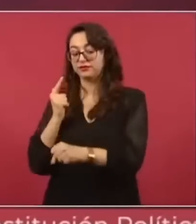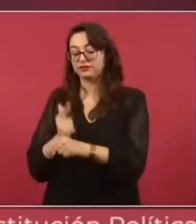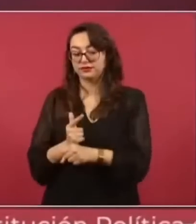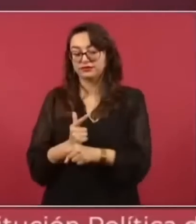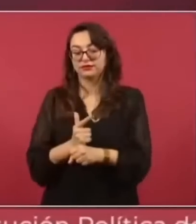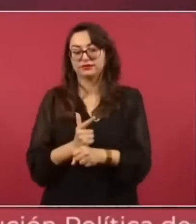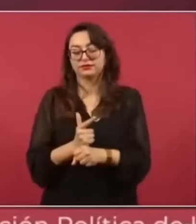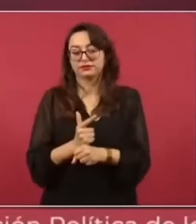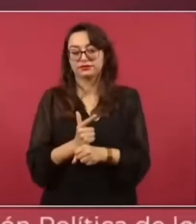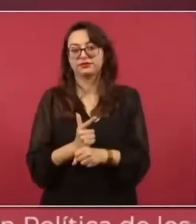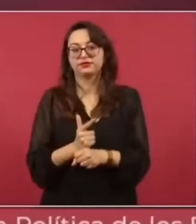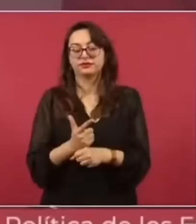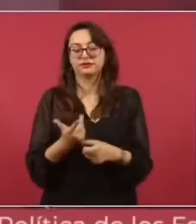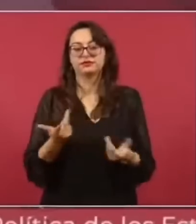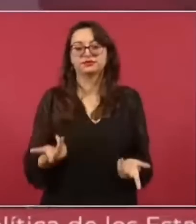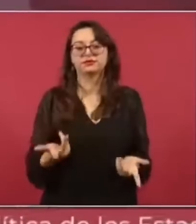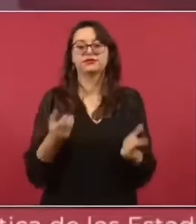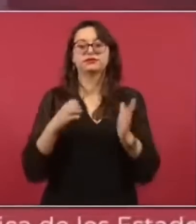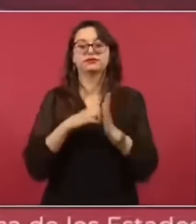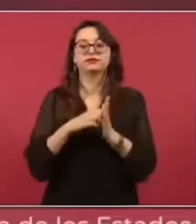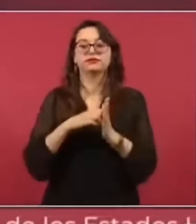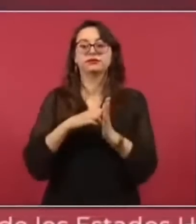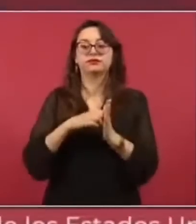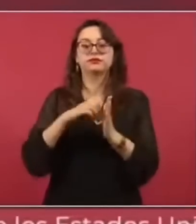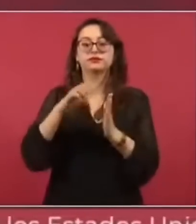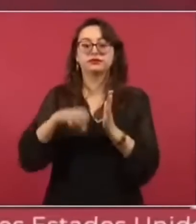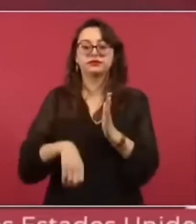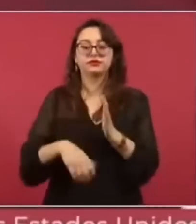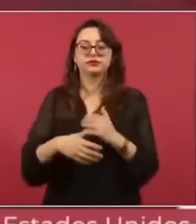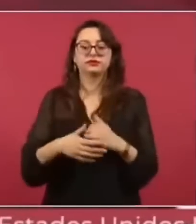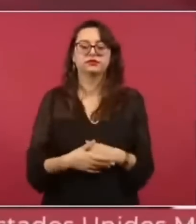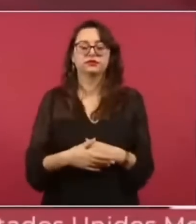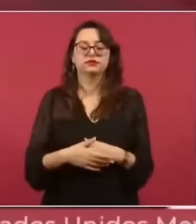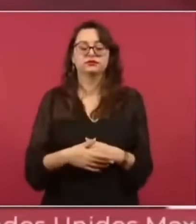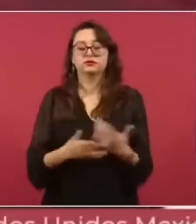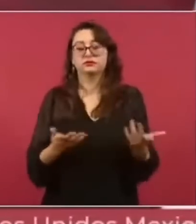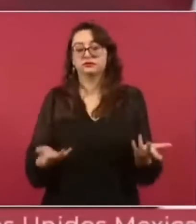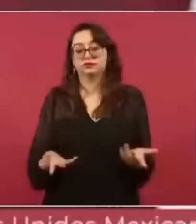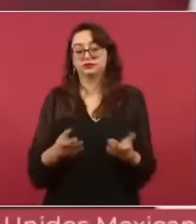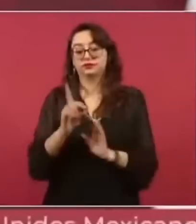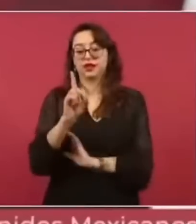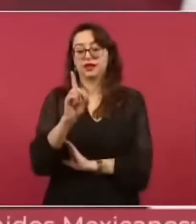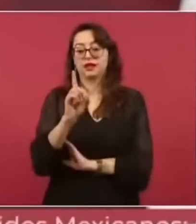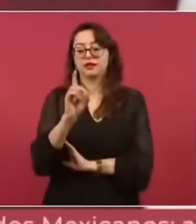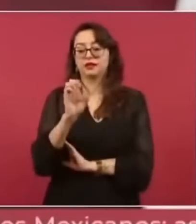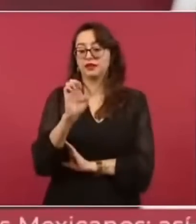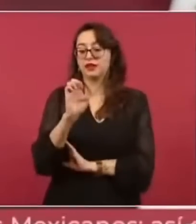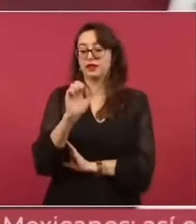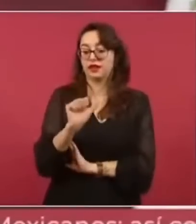porque por ejemplo el que era jefe de la DEA en un tiempo en México